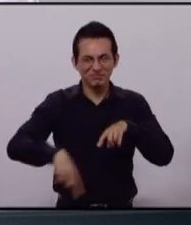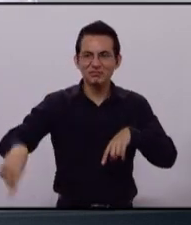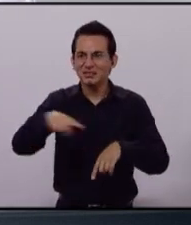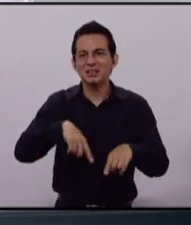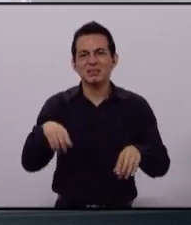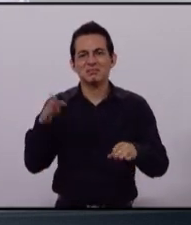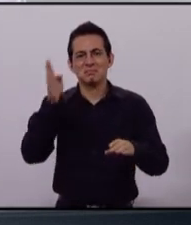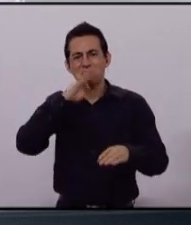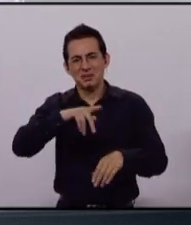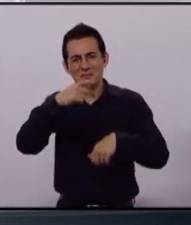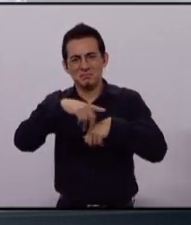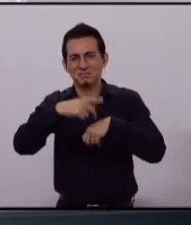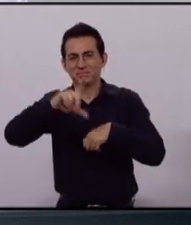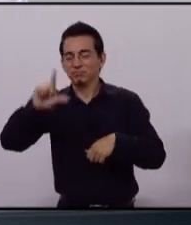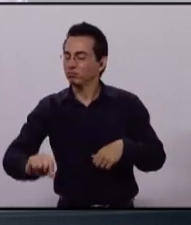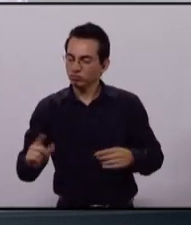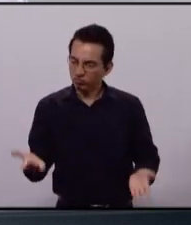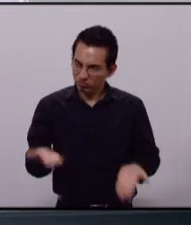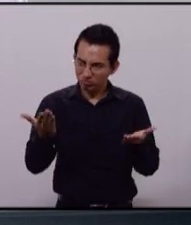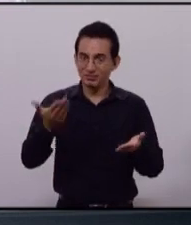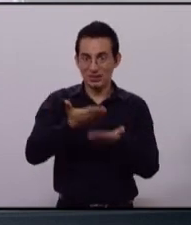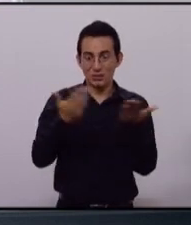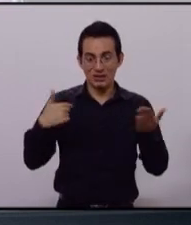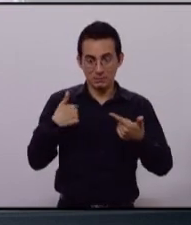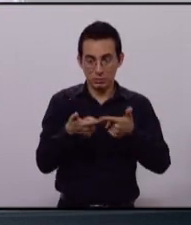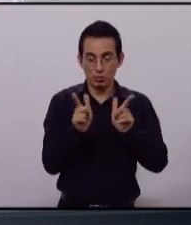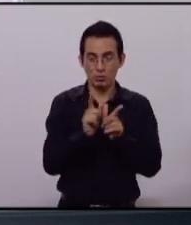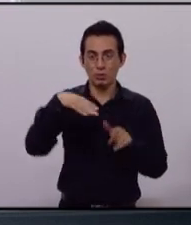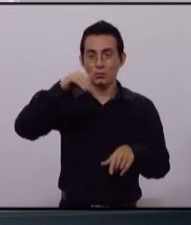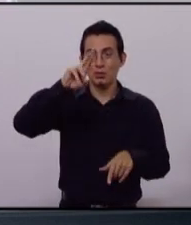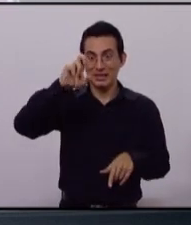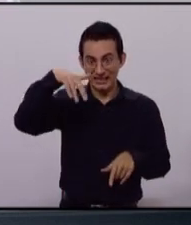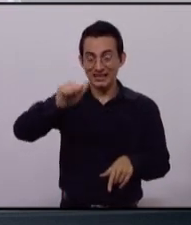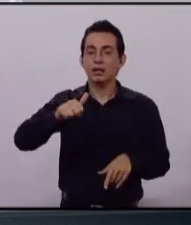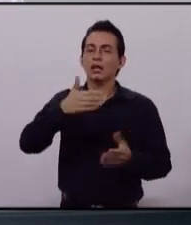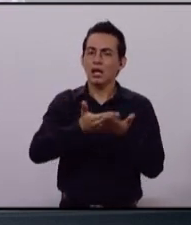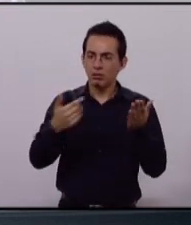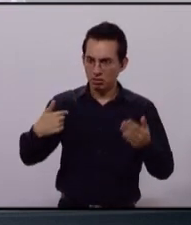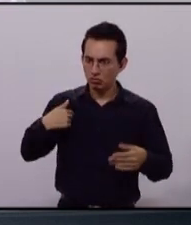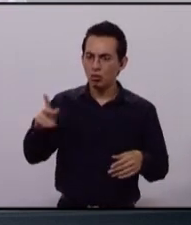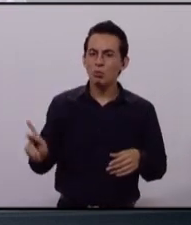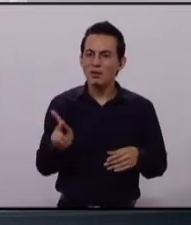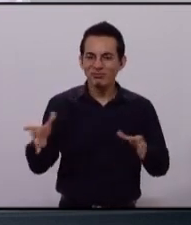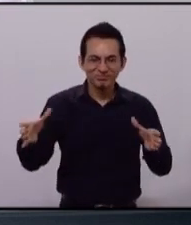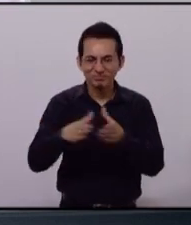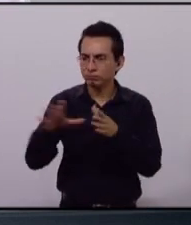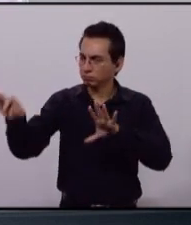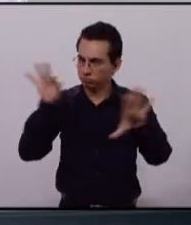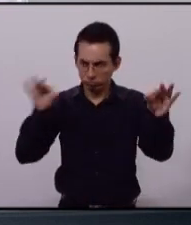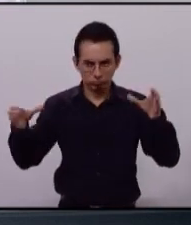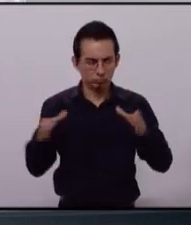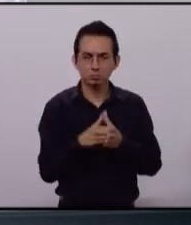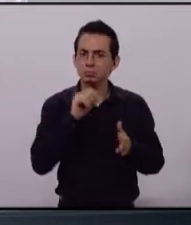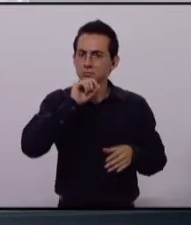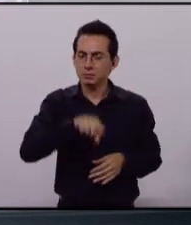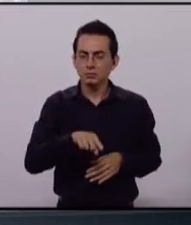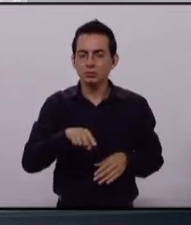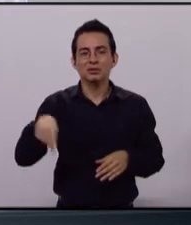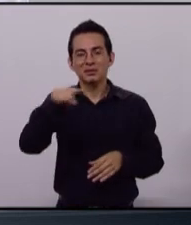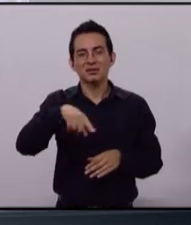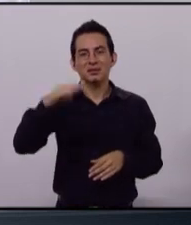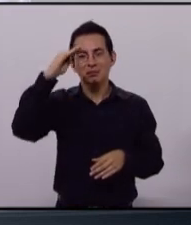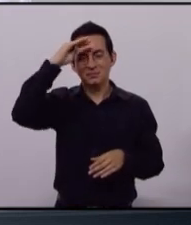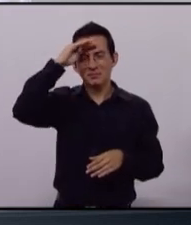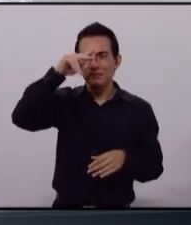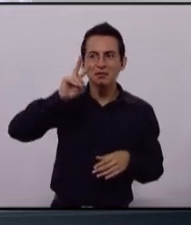estos gobiernos anteriores. En Morena venimos del pueblo y estamos comprometidos con él. Cuidado, no te dejes engañar